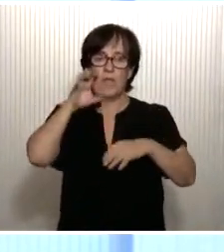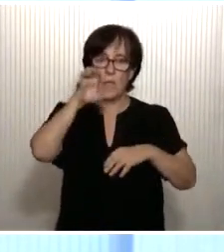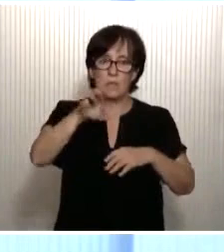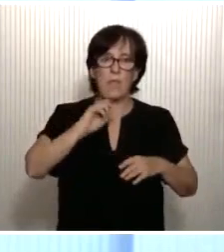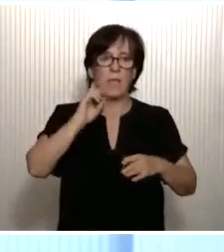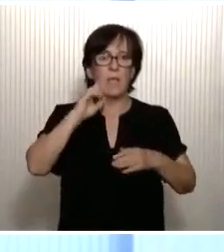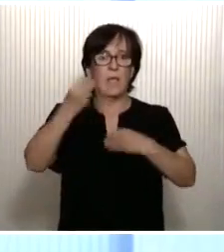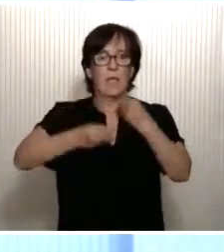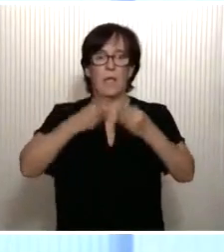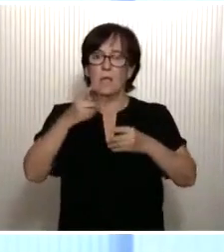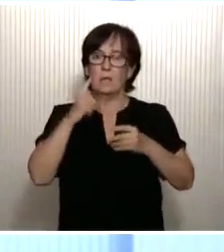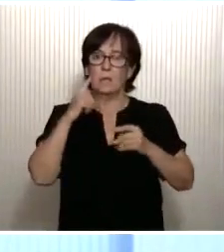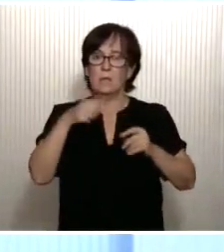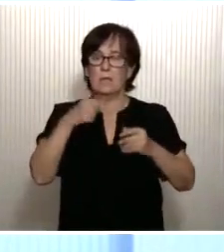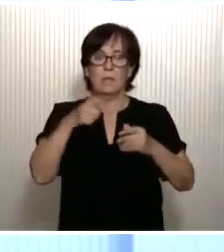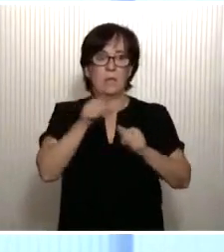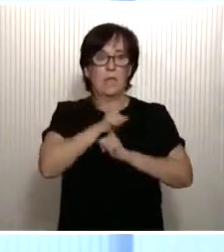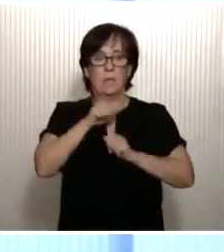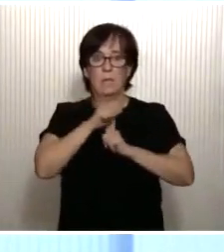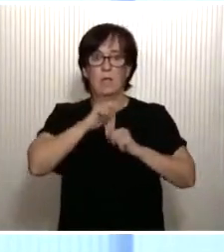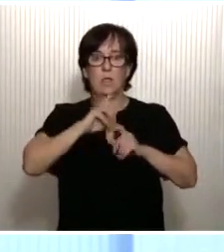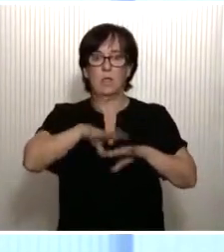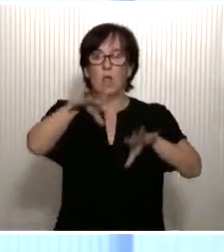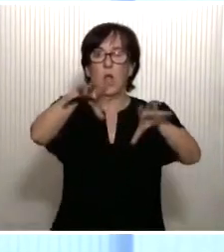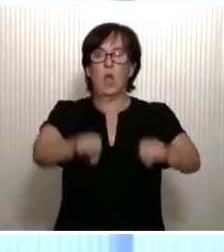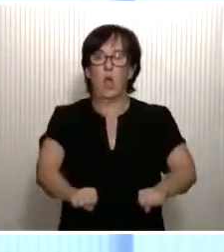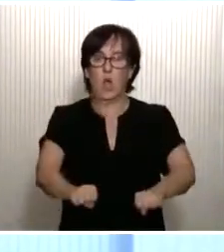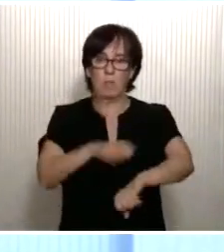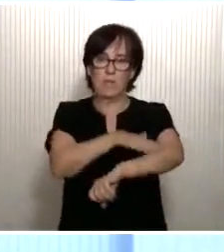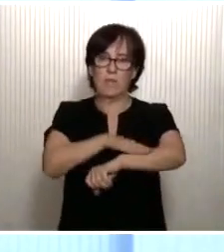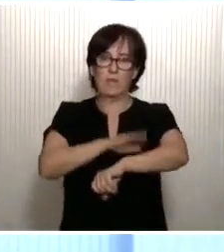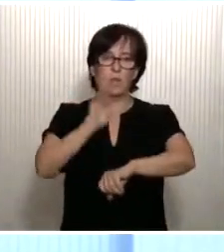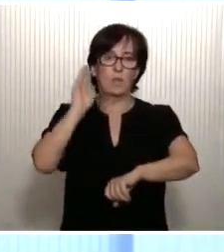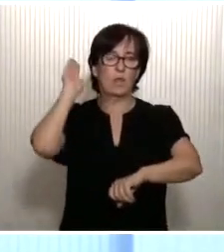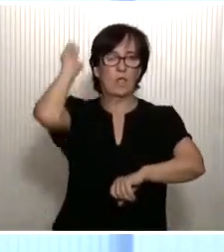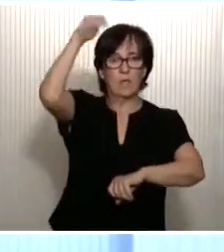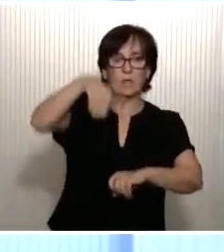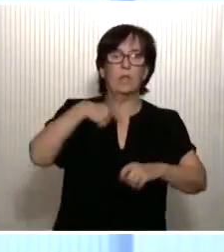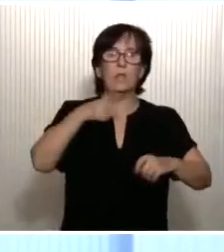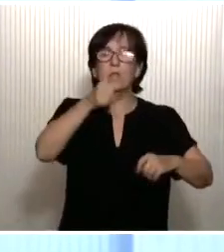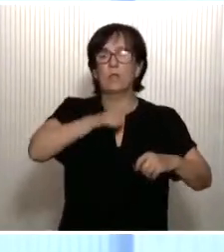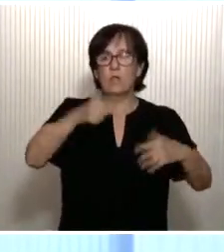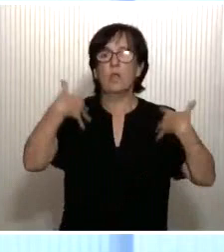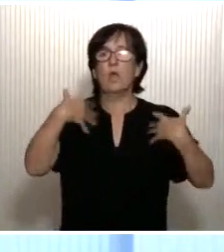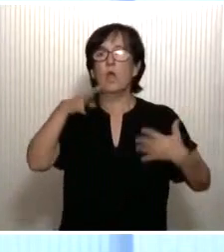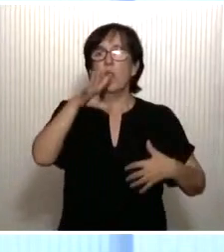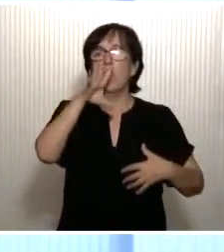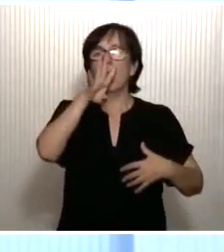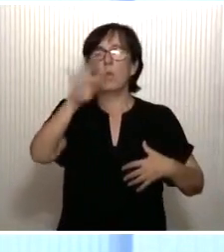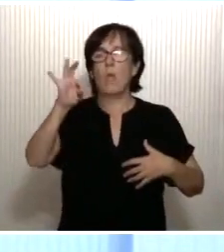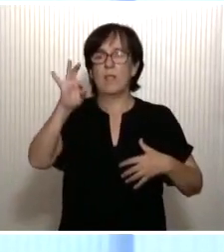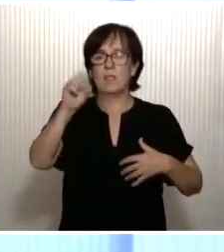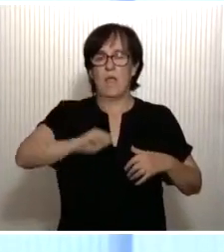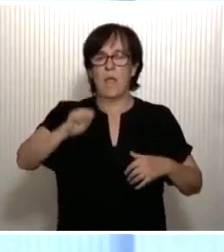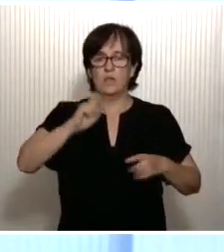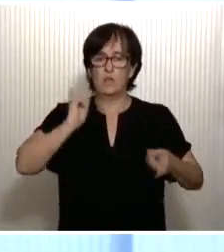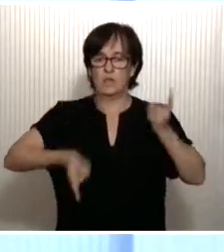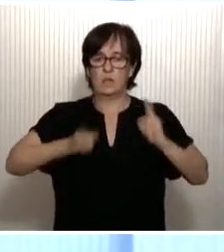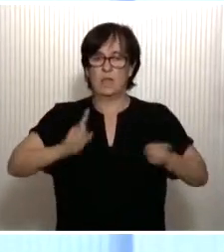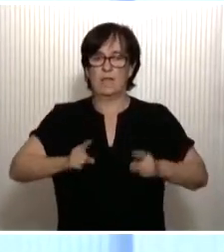las esperanzas quebradas de un golpe de Estado a la República y sufrimos, desgraciadamente, 40 años de dictadura, de franquismo.